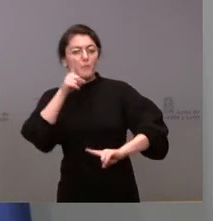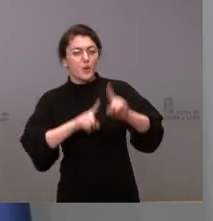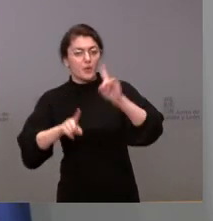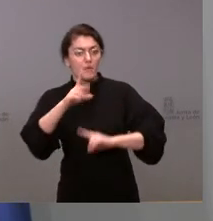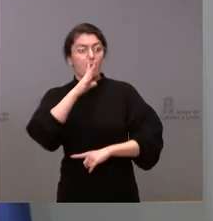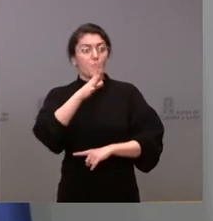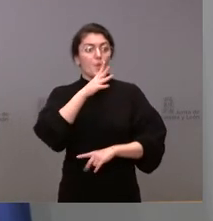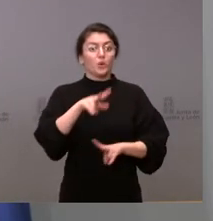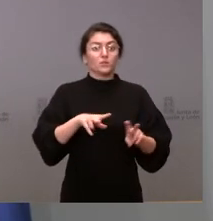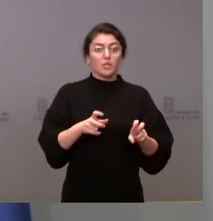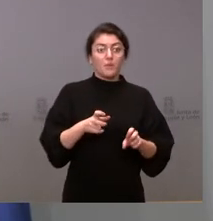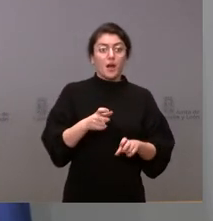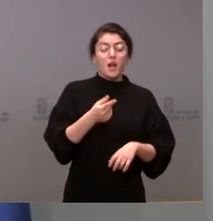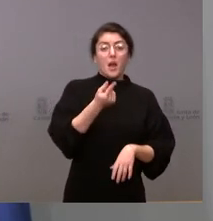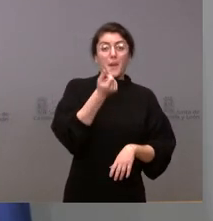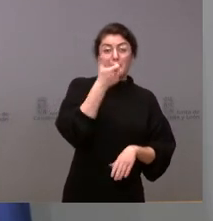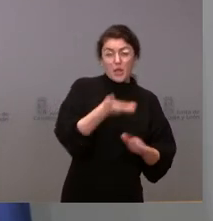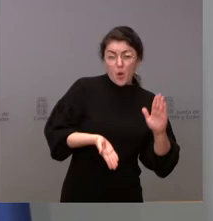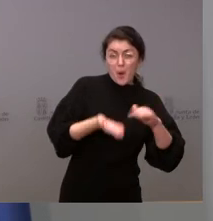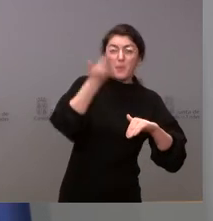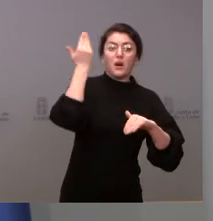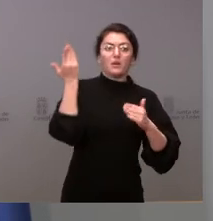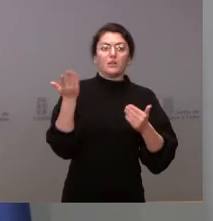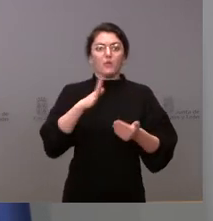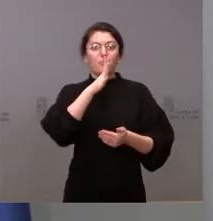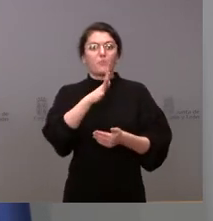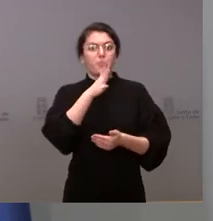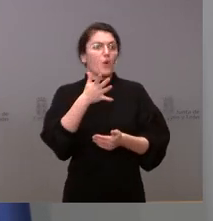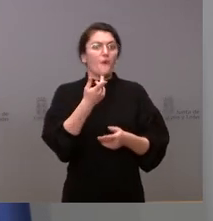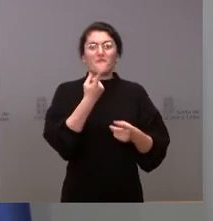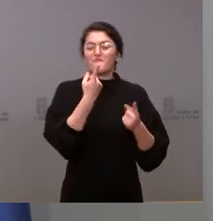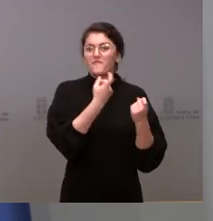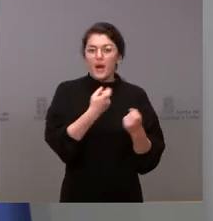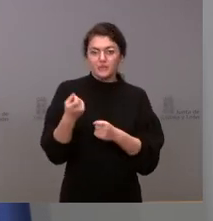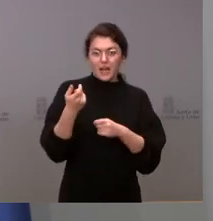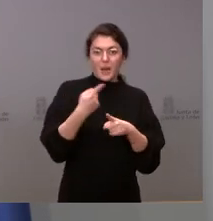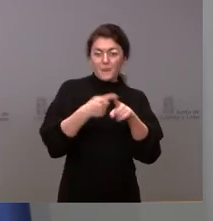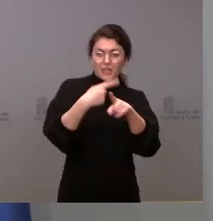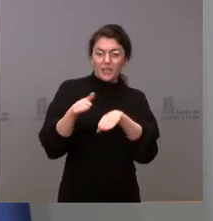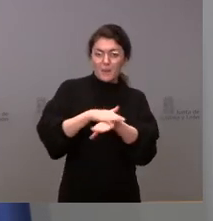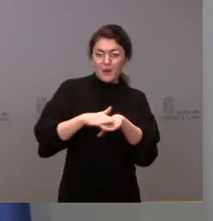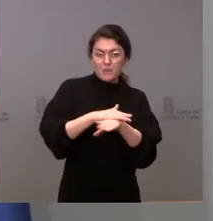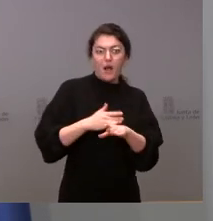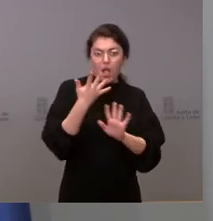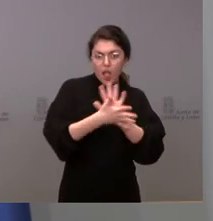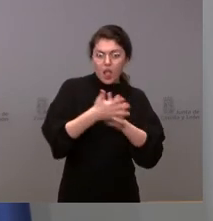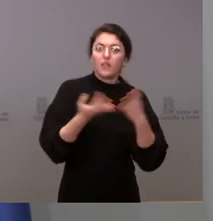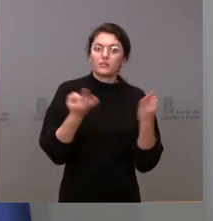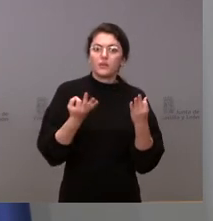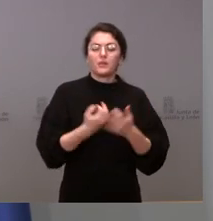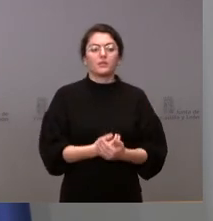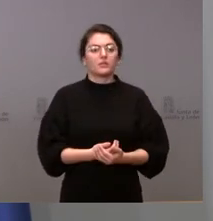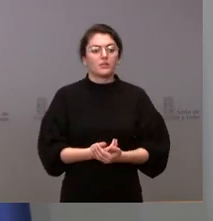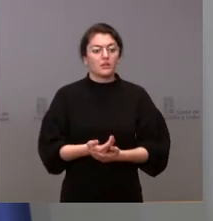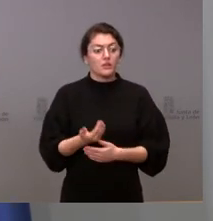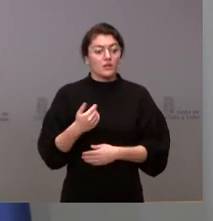inflación galopante de la falta de esos componentes o la falta de determinadas materias primas. Y creo que finalizado usted